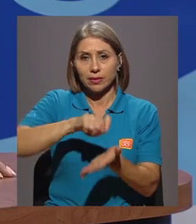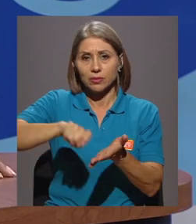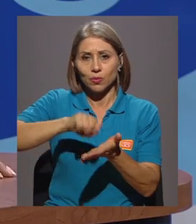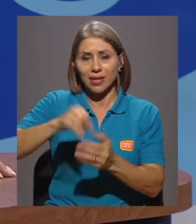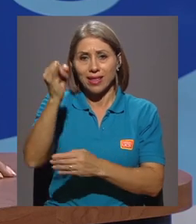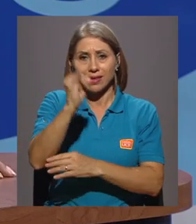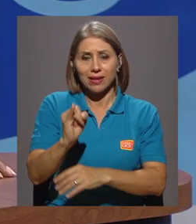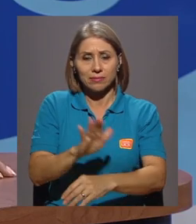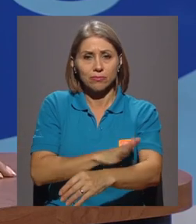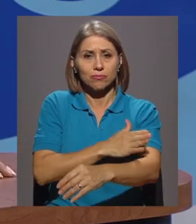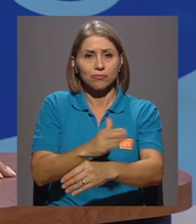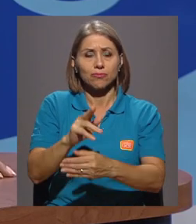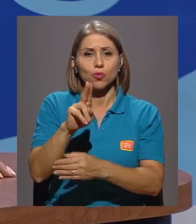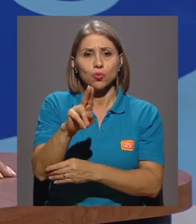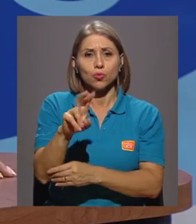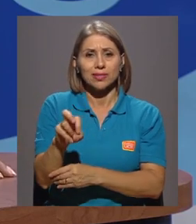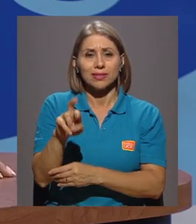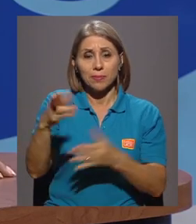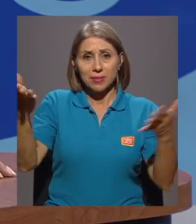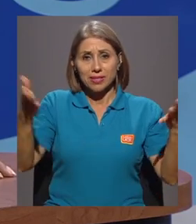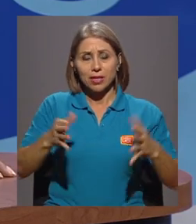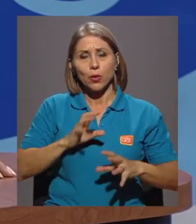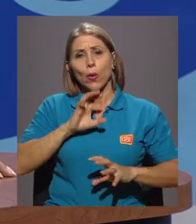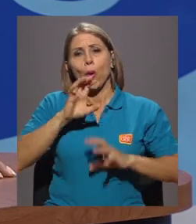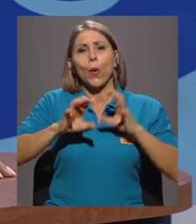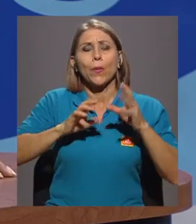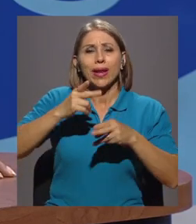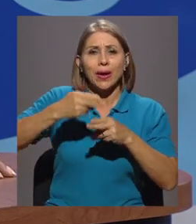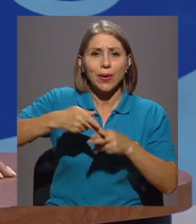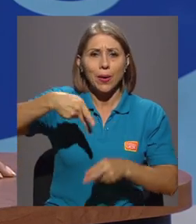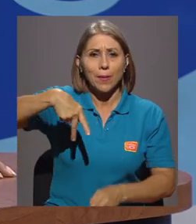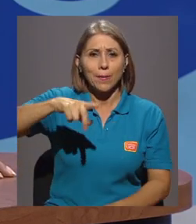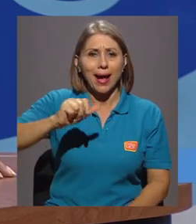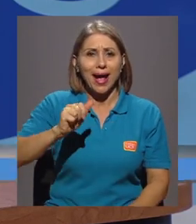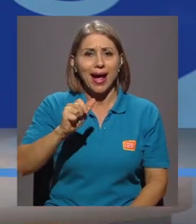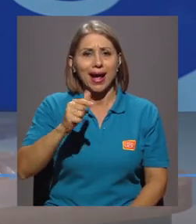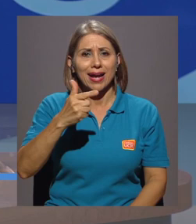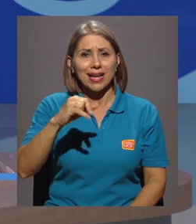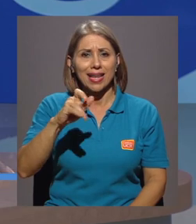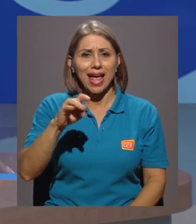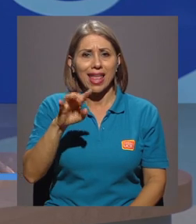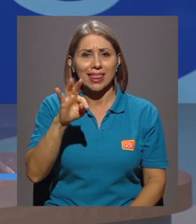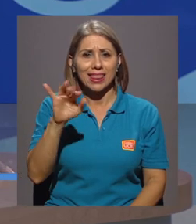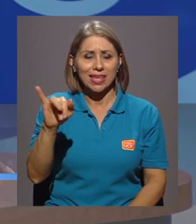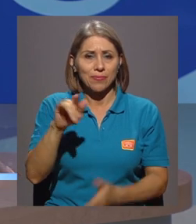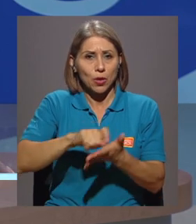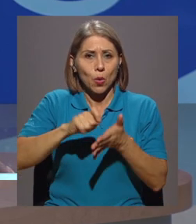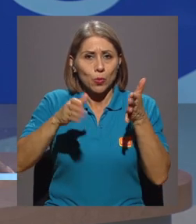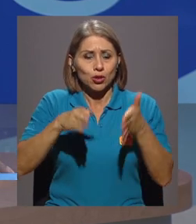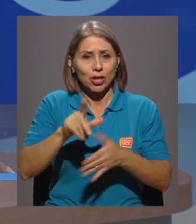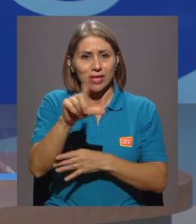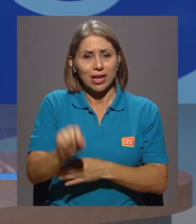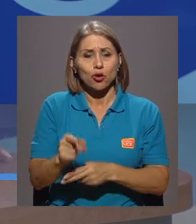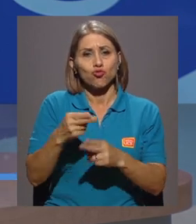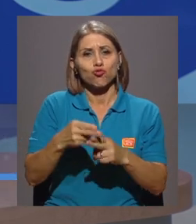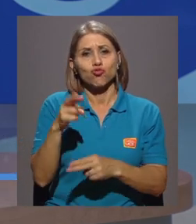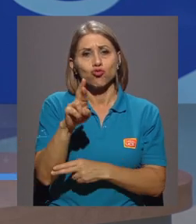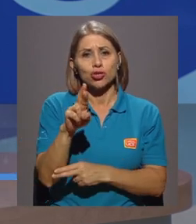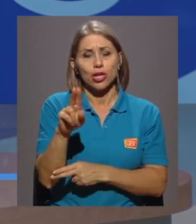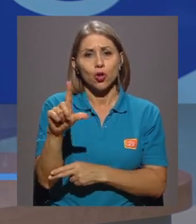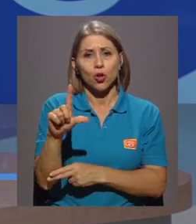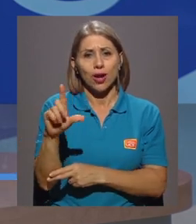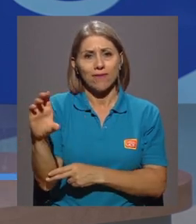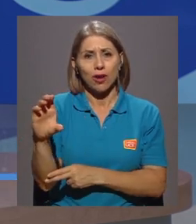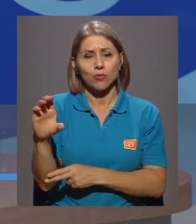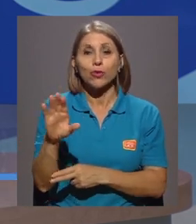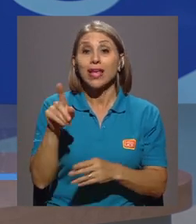La Escuela de Artes Musicales de la UCR representó la ópera Pagliacci del compositor italiano Ruggiero León Cavallo. Sus funciones se